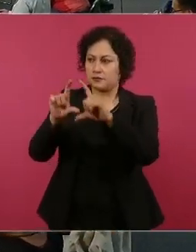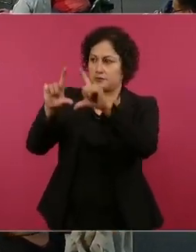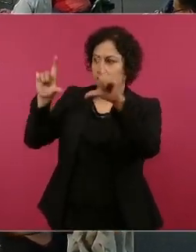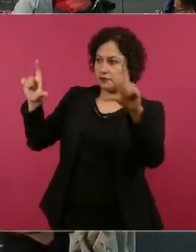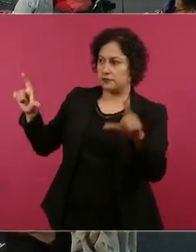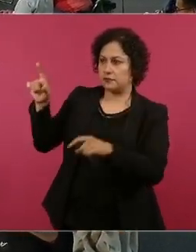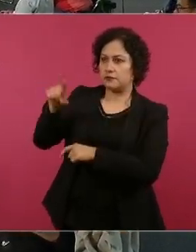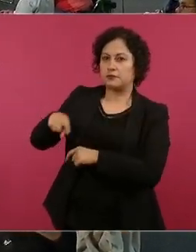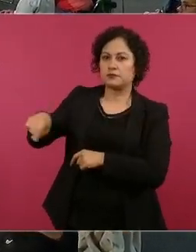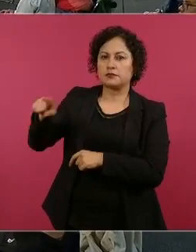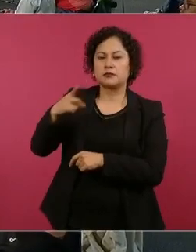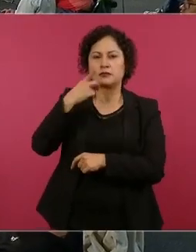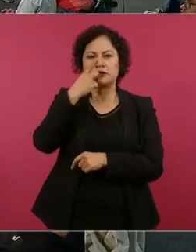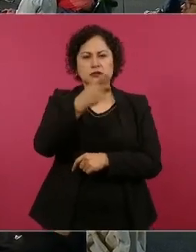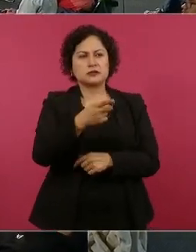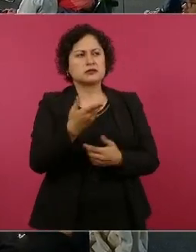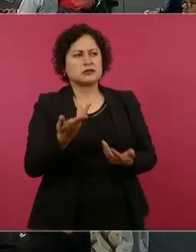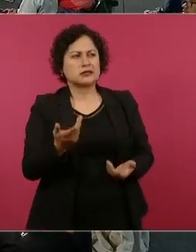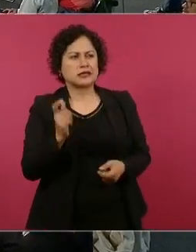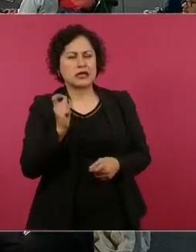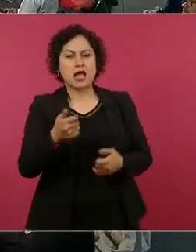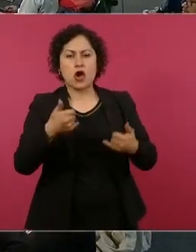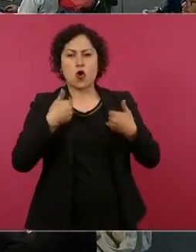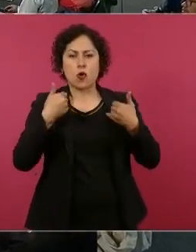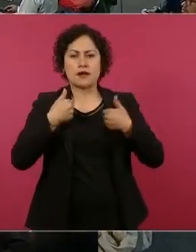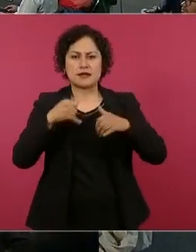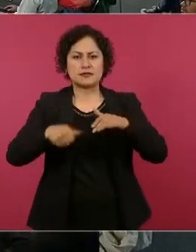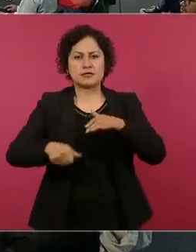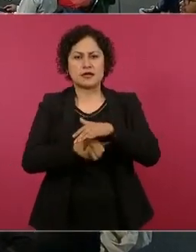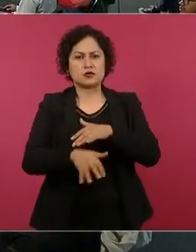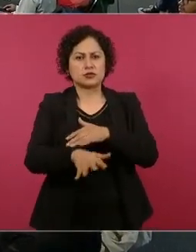no los cremaron, cremaron?